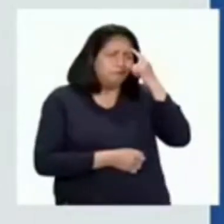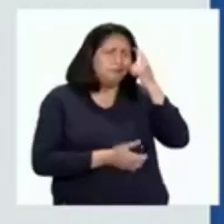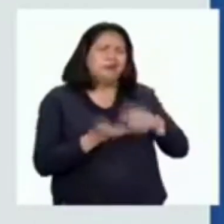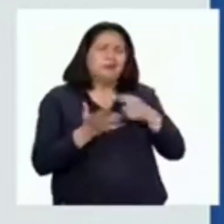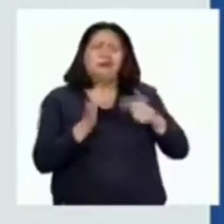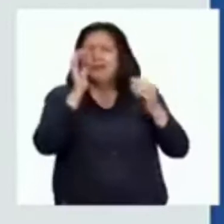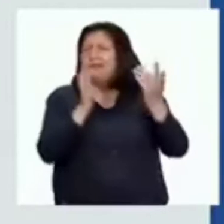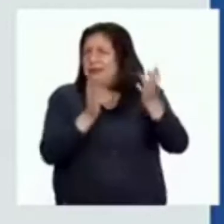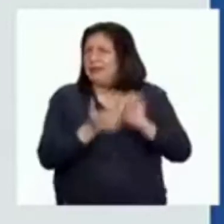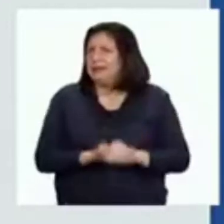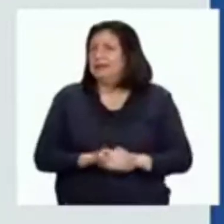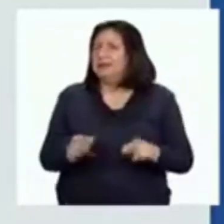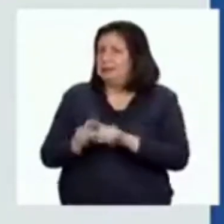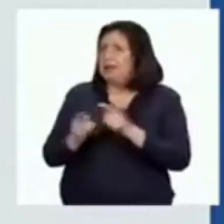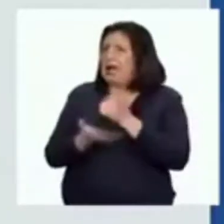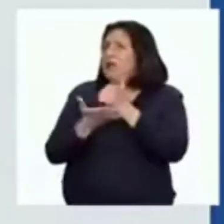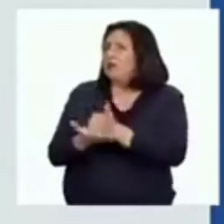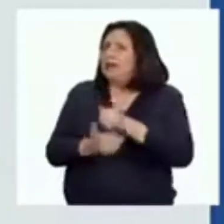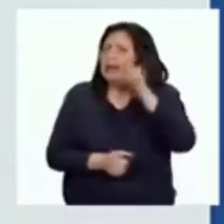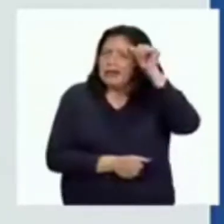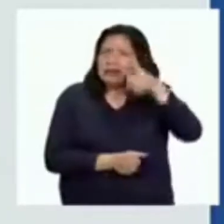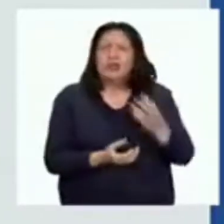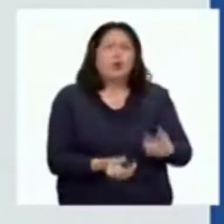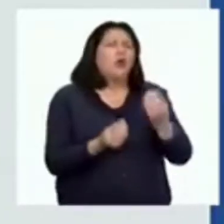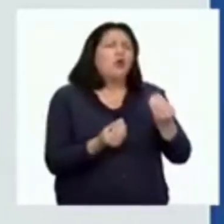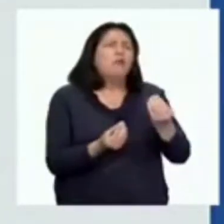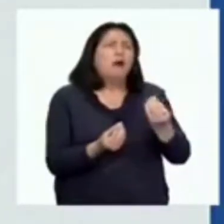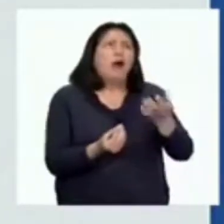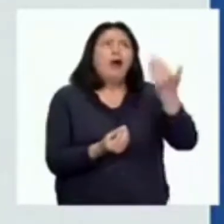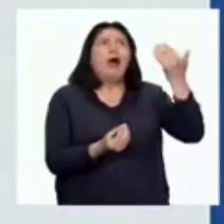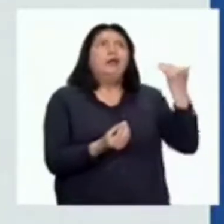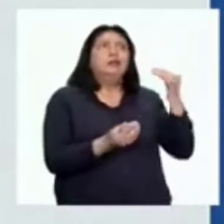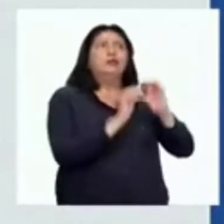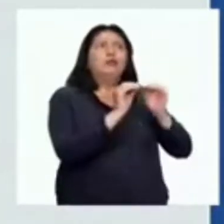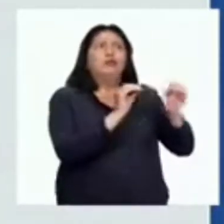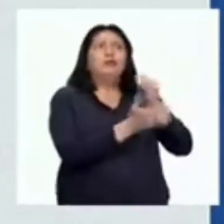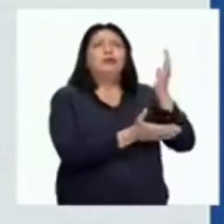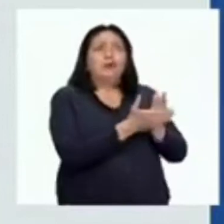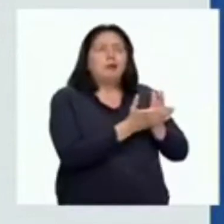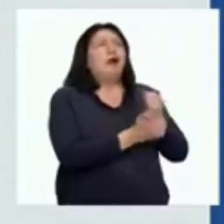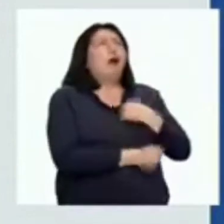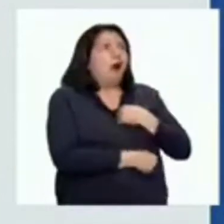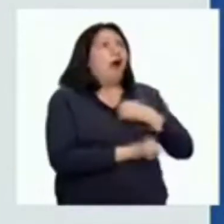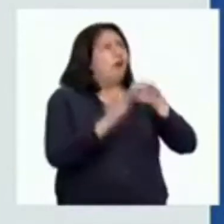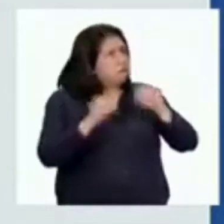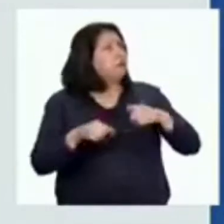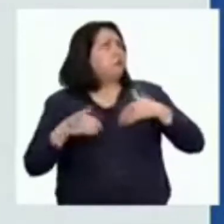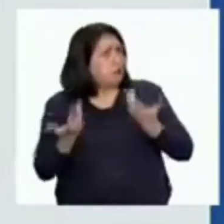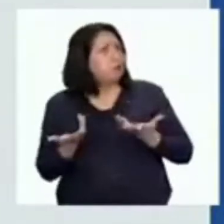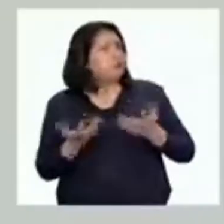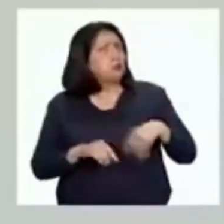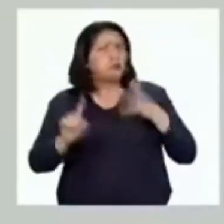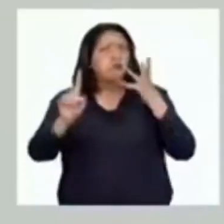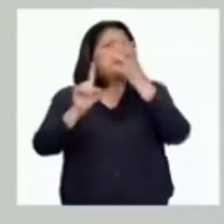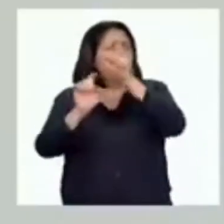teniendo esperanza. También ayuda mucho recordar cómo hemos podido resolver dificultades en el pasado y así reconocer que tenemos la capacidad de lograr nuestros